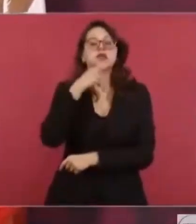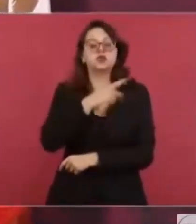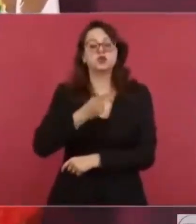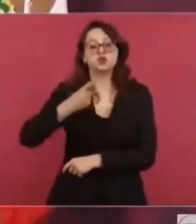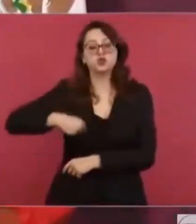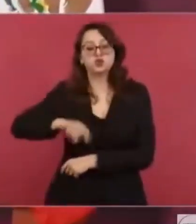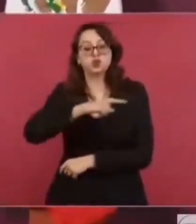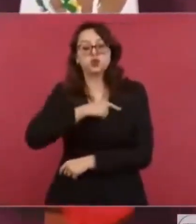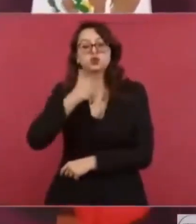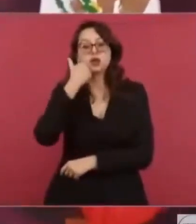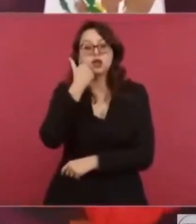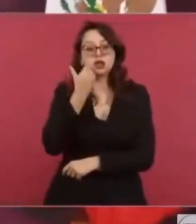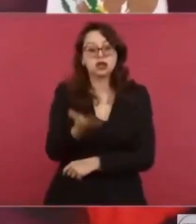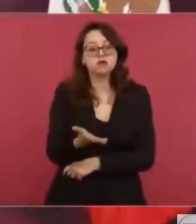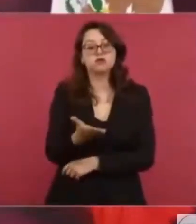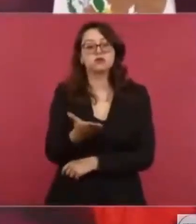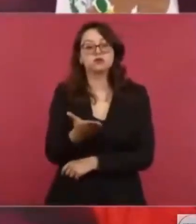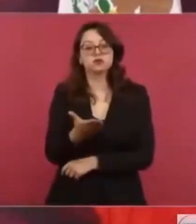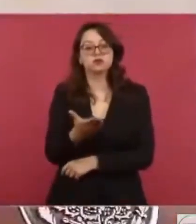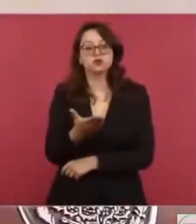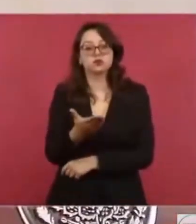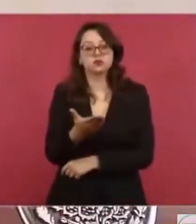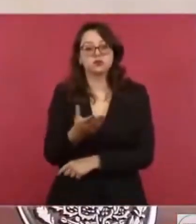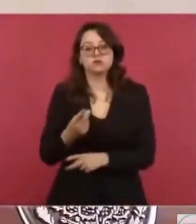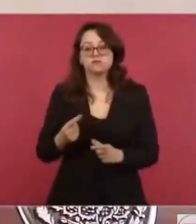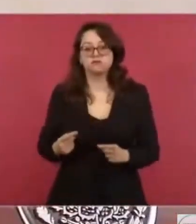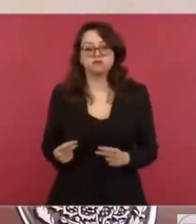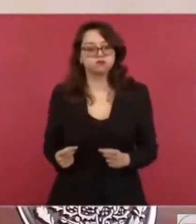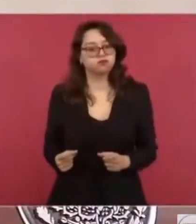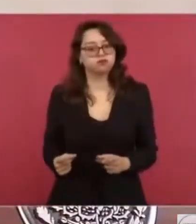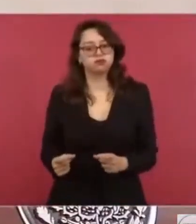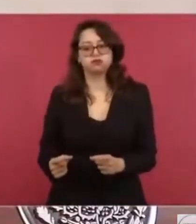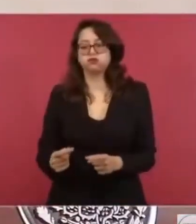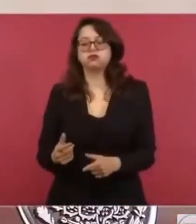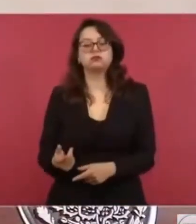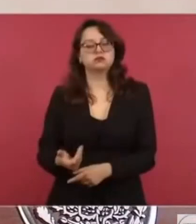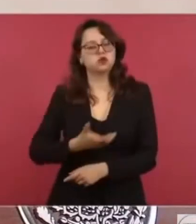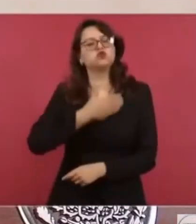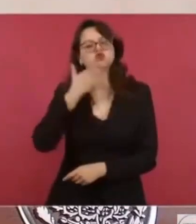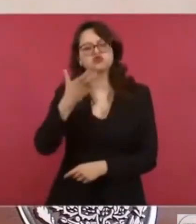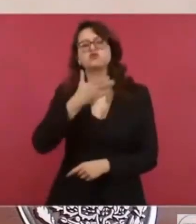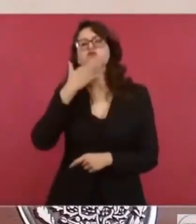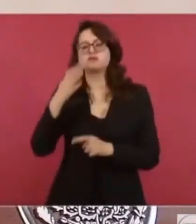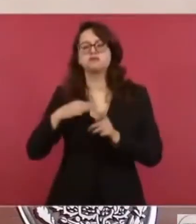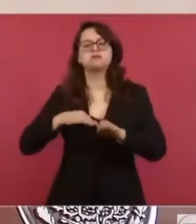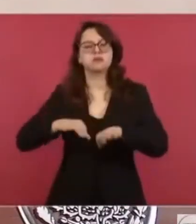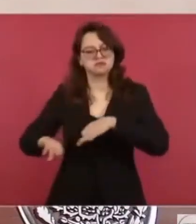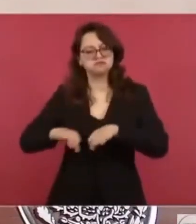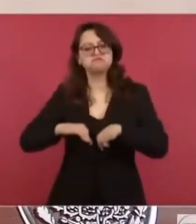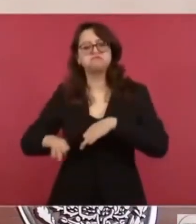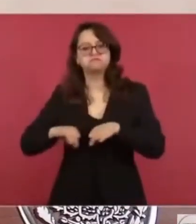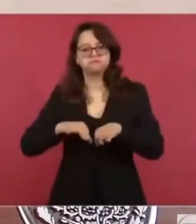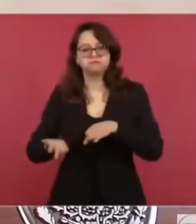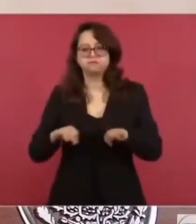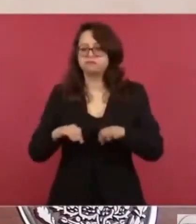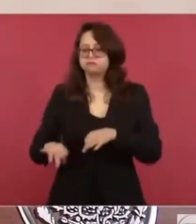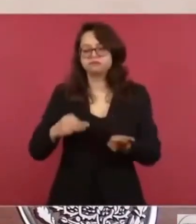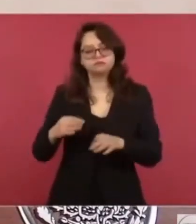estamos acostumbrados a trabajar y hacerlo